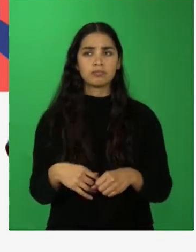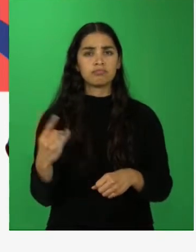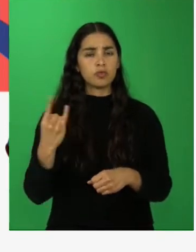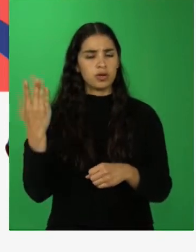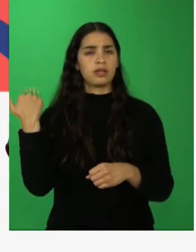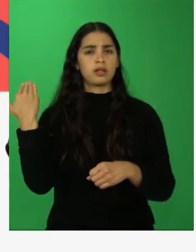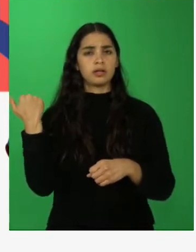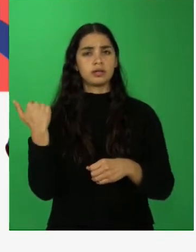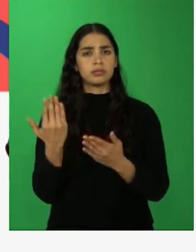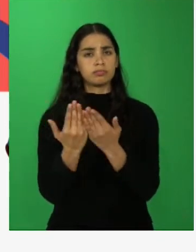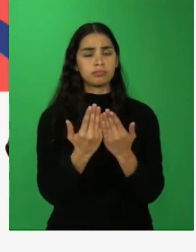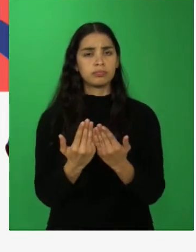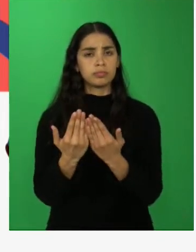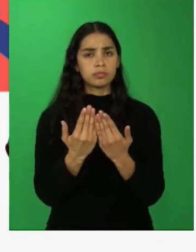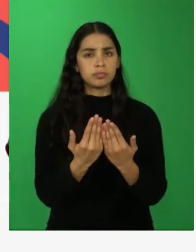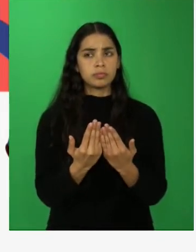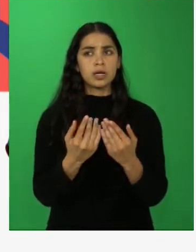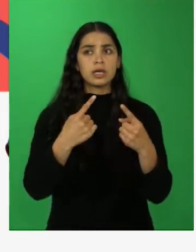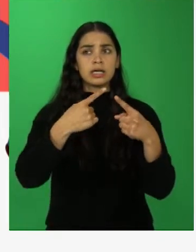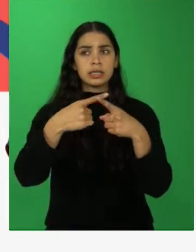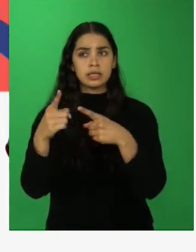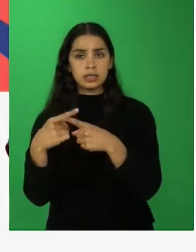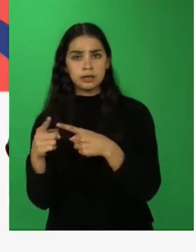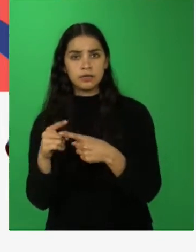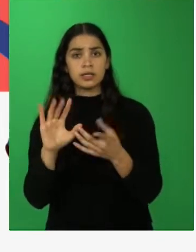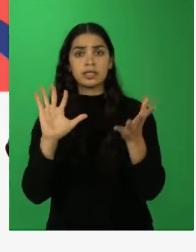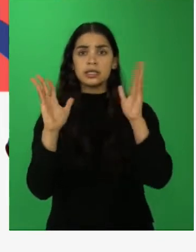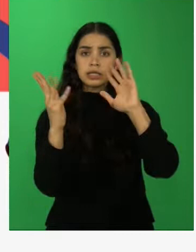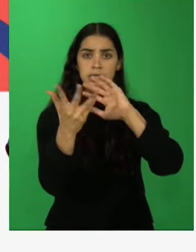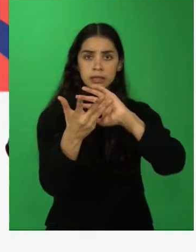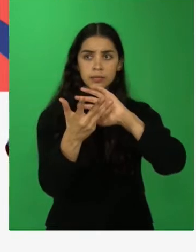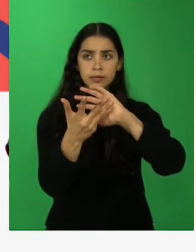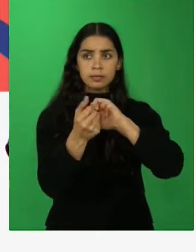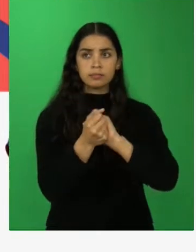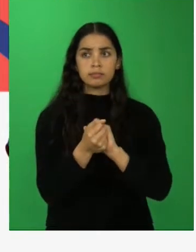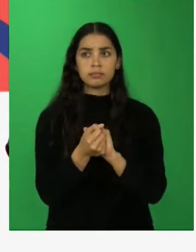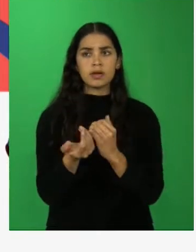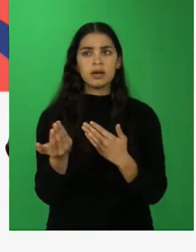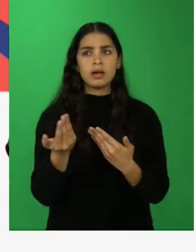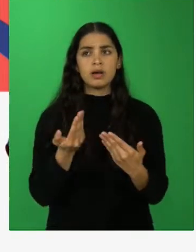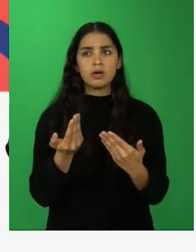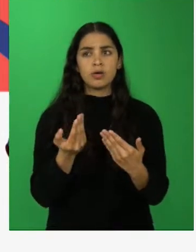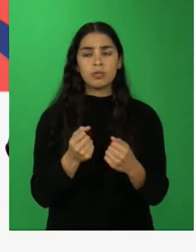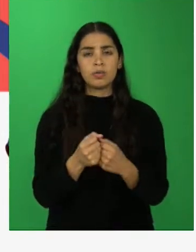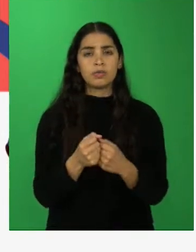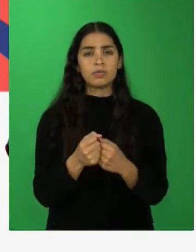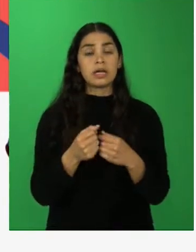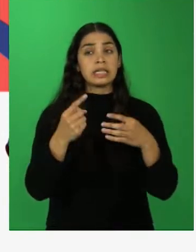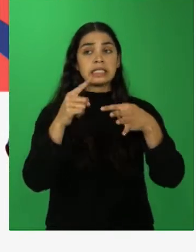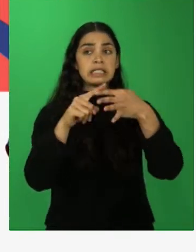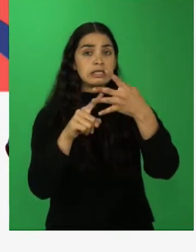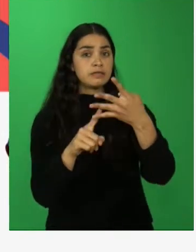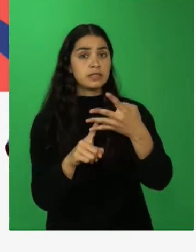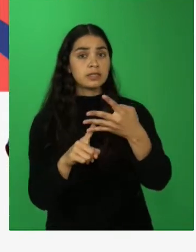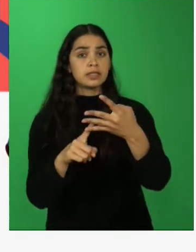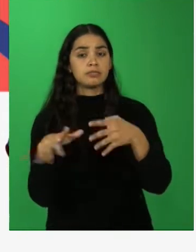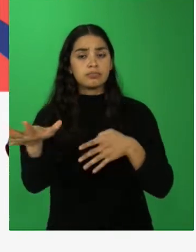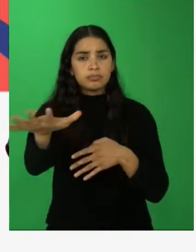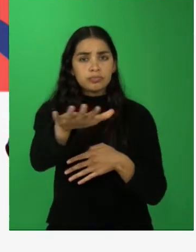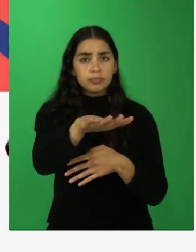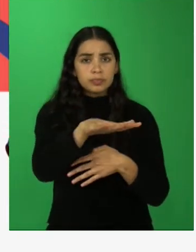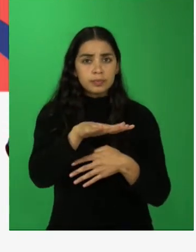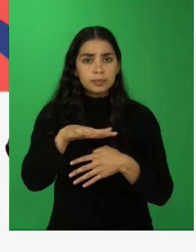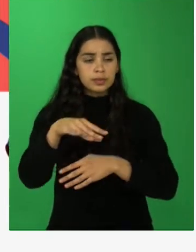anteriores estuvimos estudiando los diferentes tipos de climas asociados a la gran diversidad de paisajes.